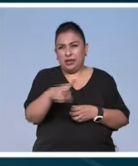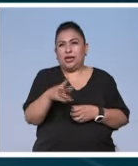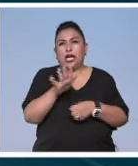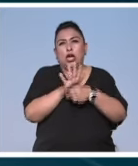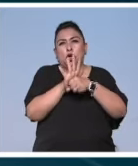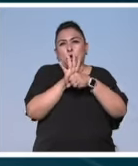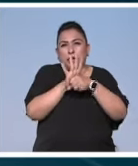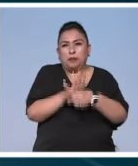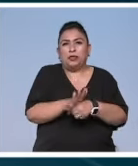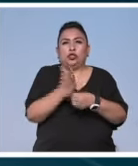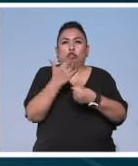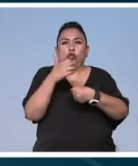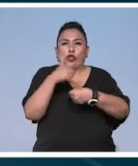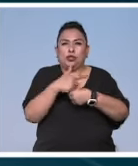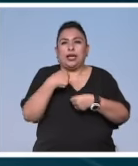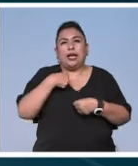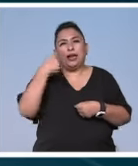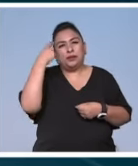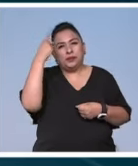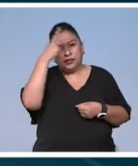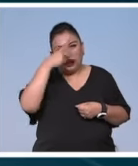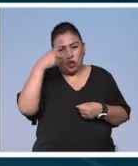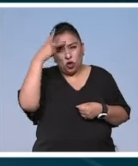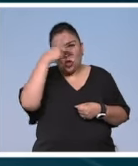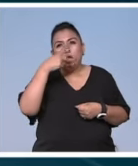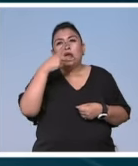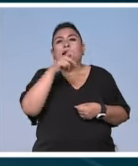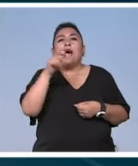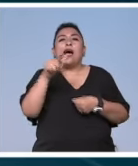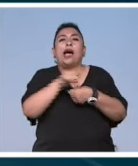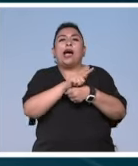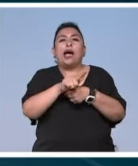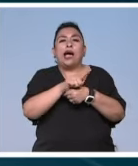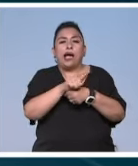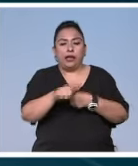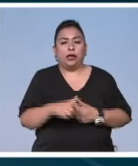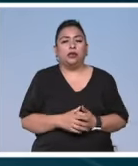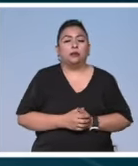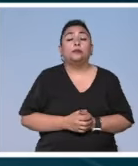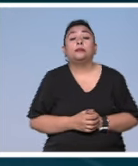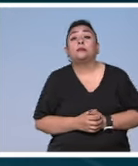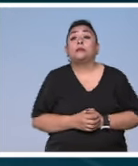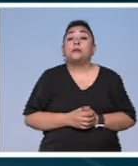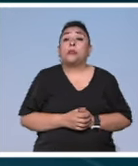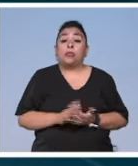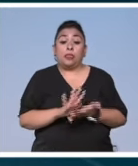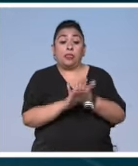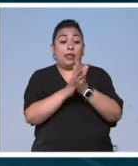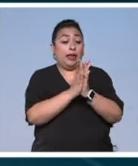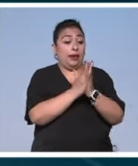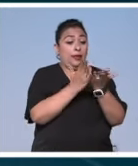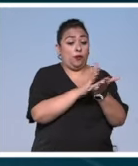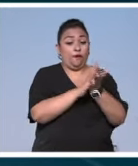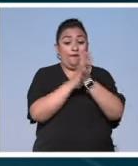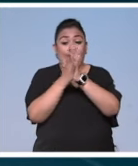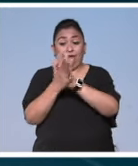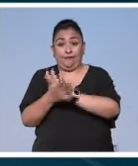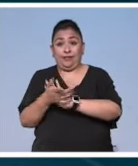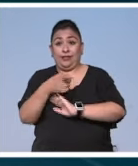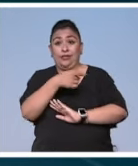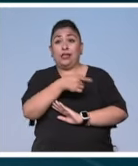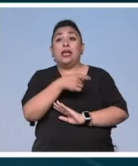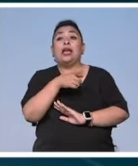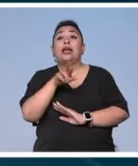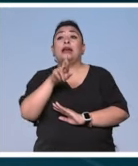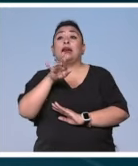represión social y psicológica de la homosexualidad para adaptar la novela homónima de José Donoso